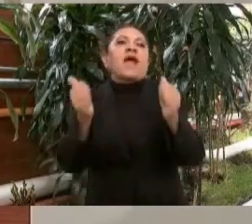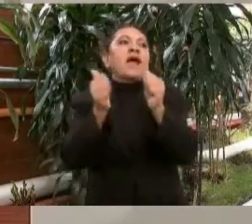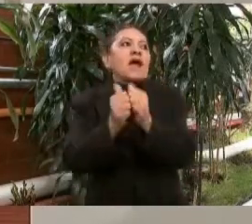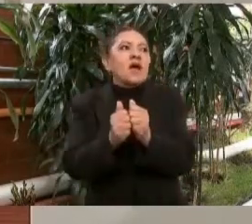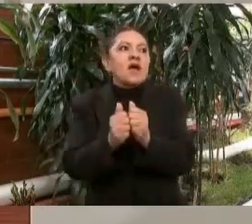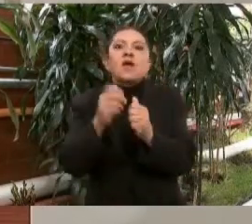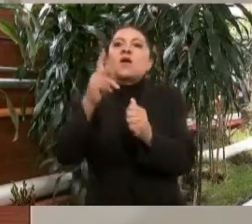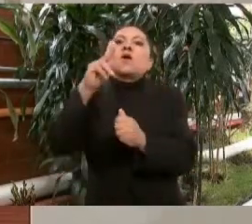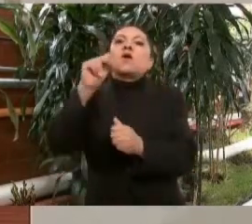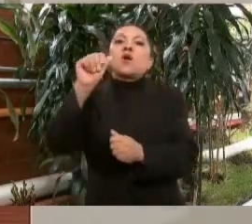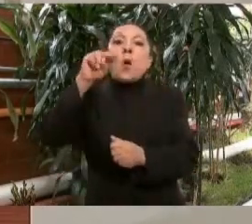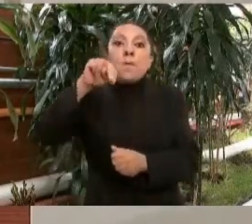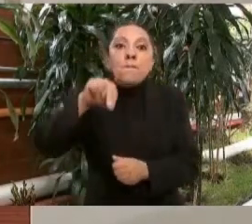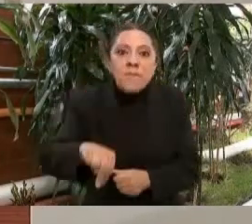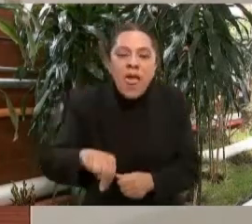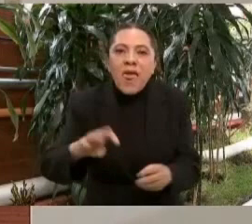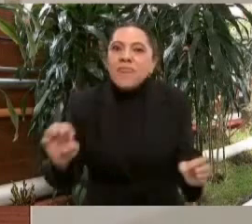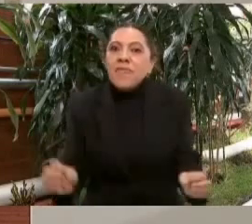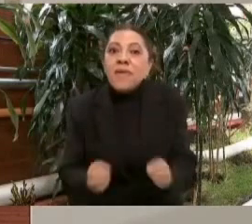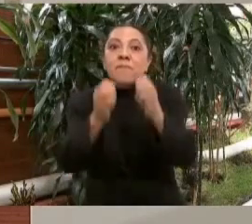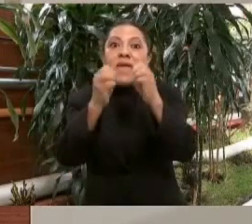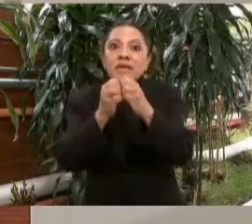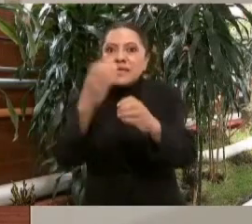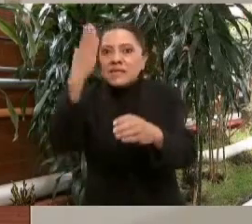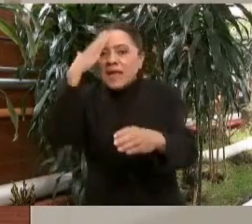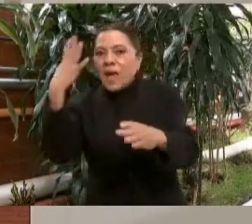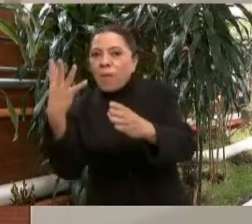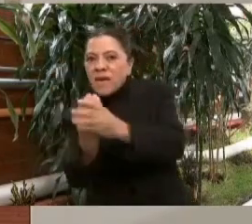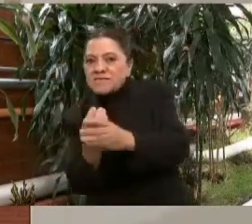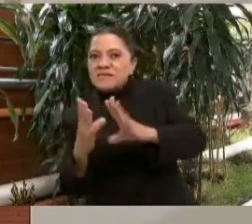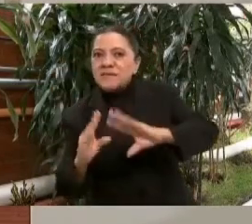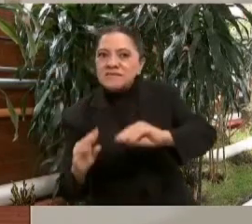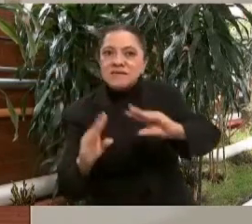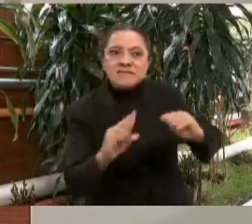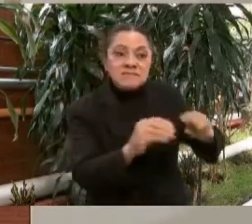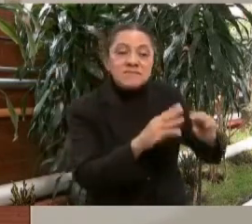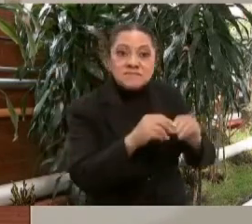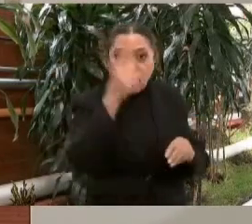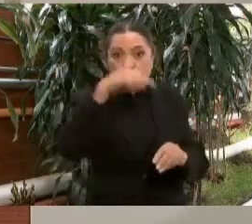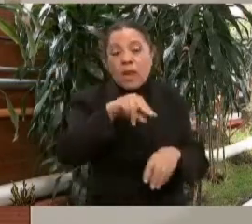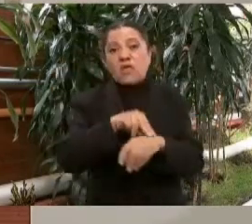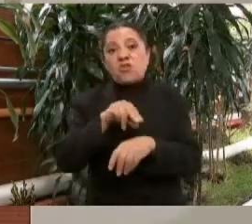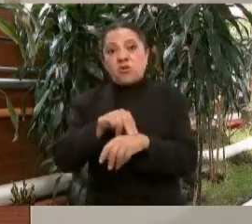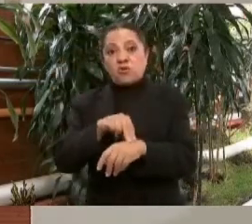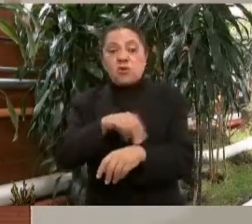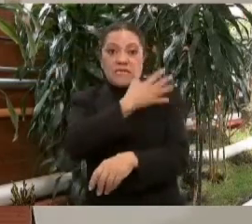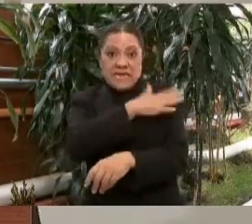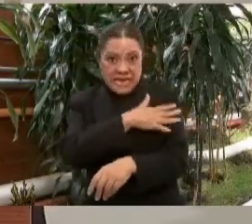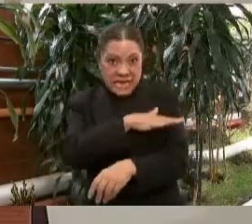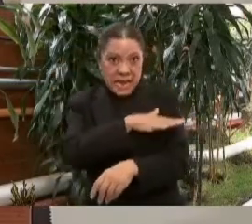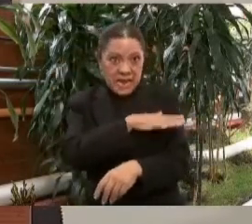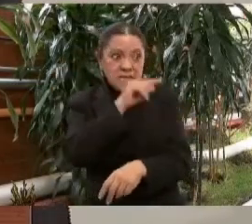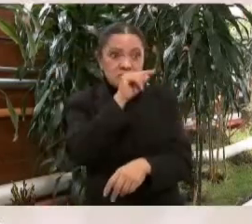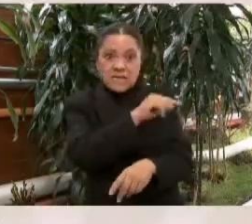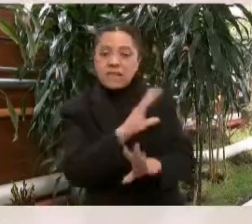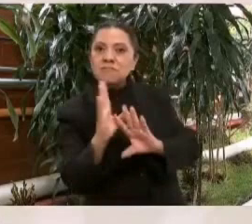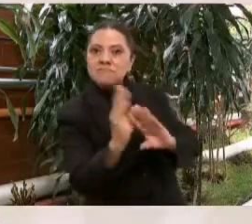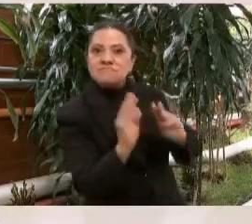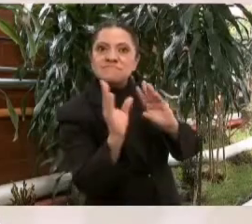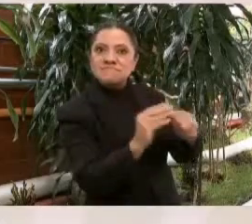emergente de capacitación de médicos generales que